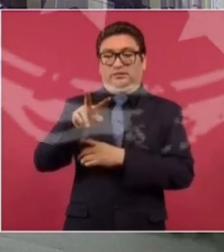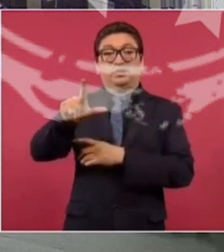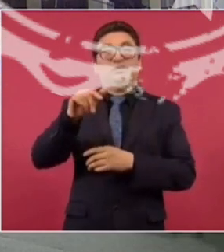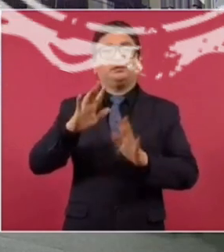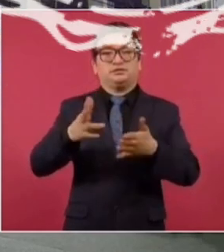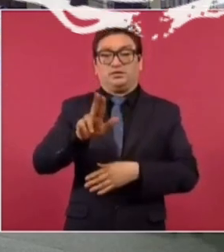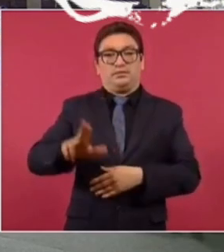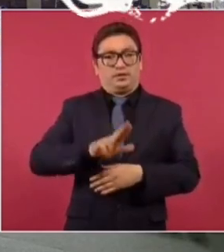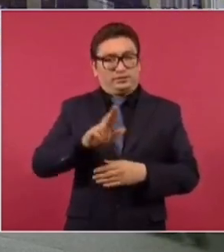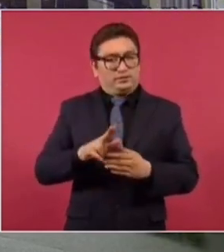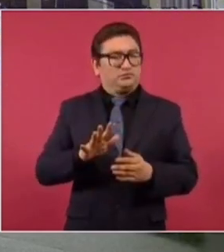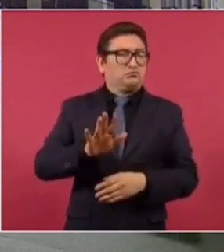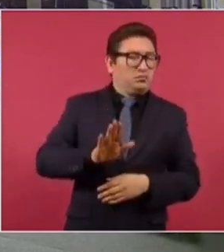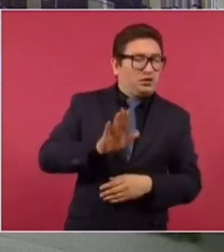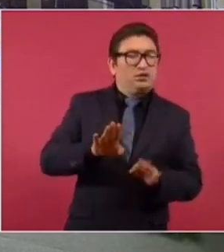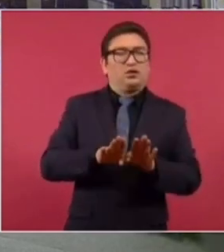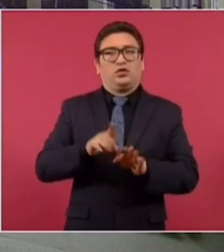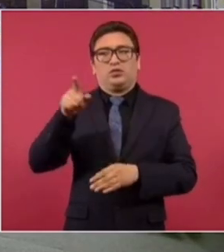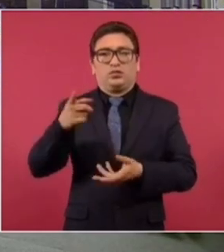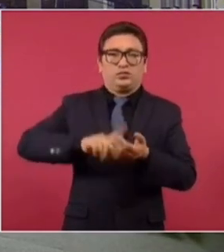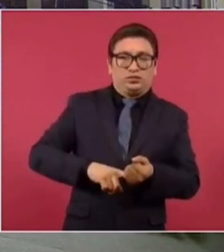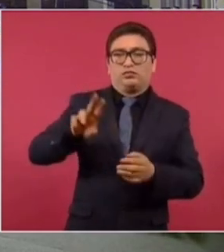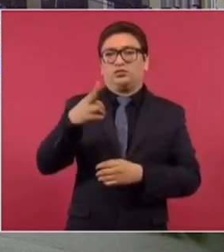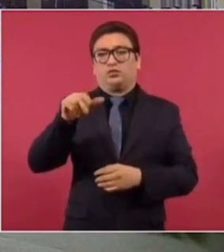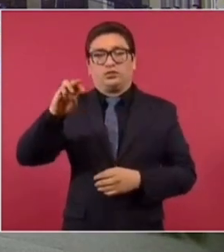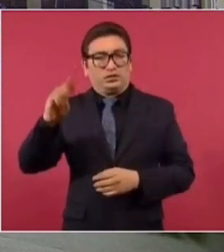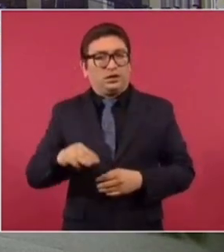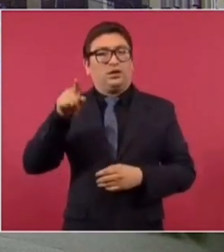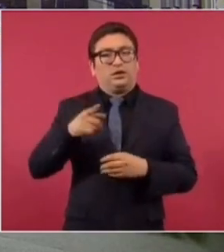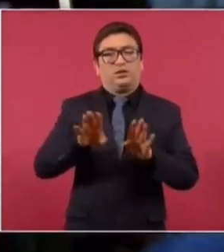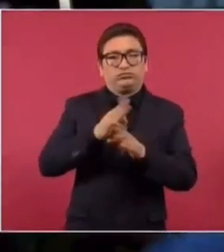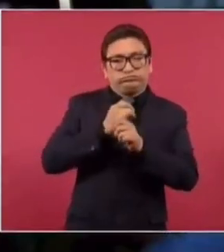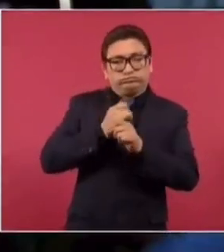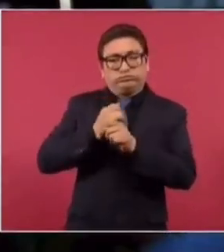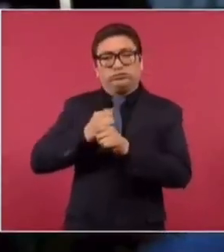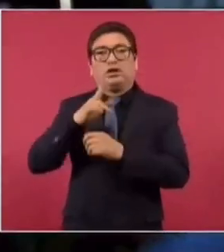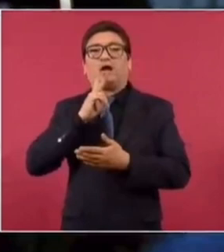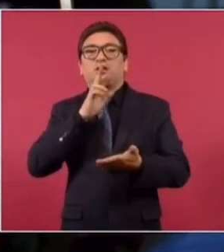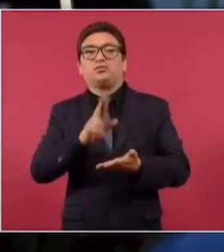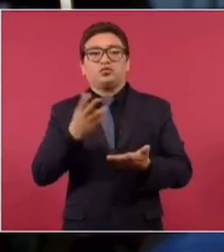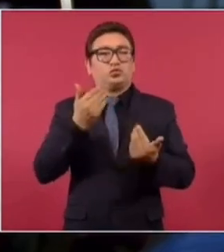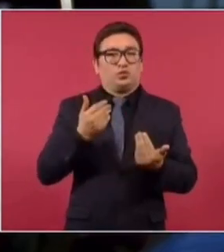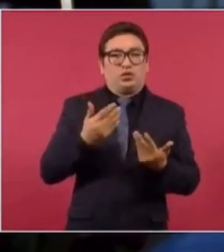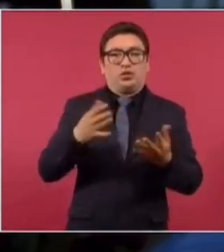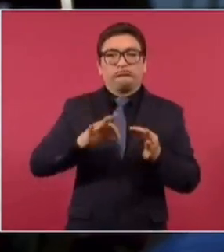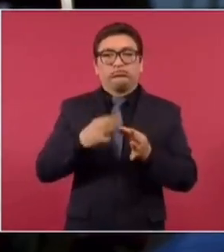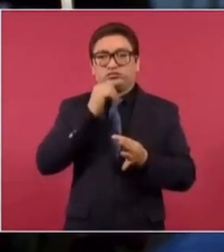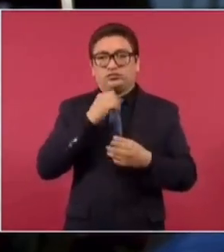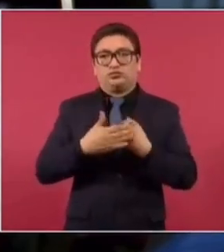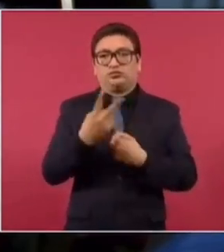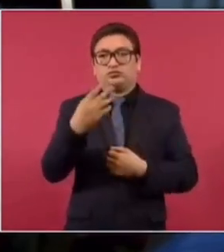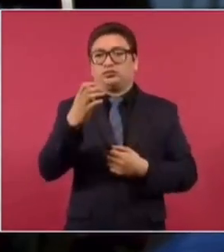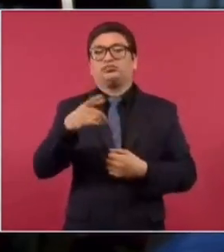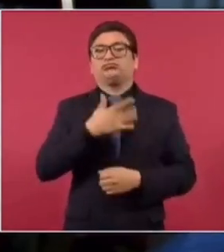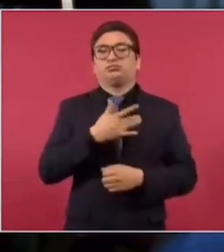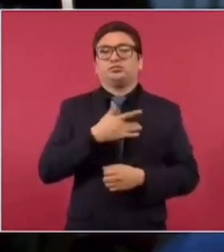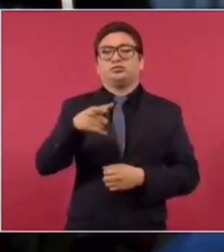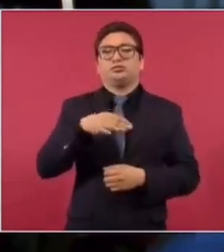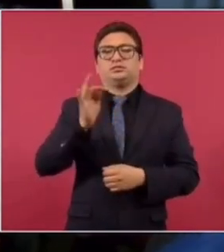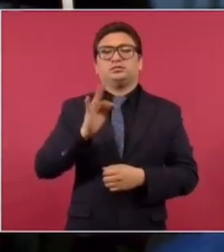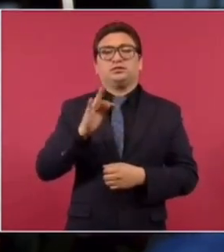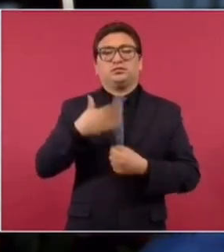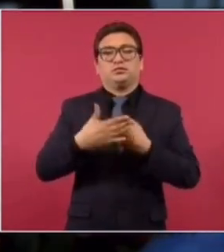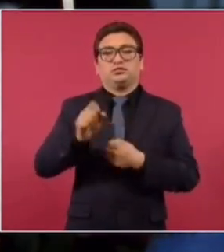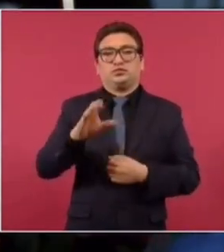Ya estamos a martes, pareciera que no el órgano interno de la UNAM encargado de realizar la investigación y entregar un resultado no estará listo el 2 de enero. ¿Usted consideraría que